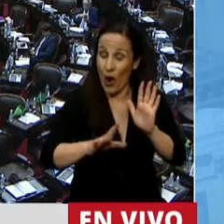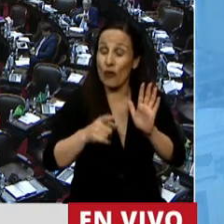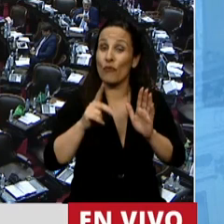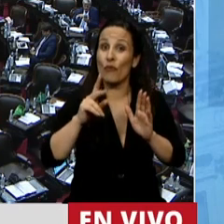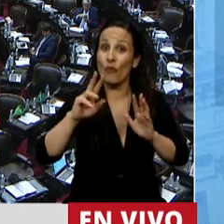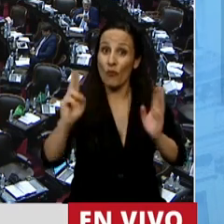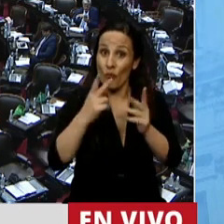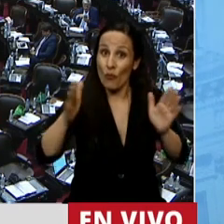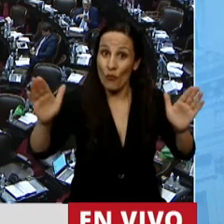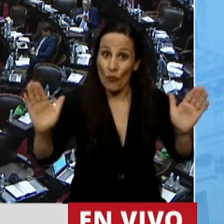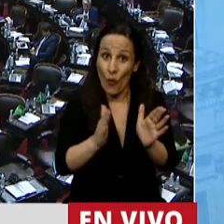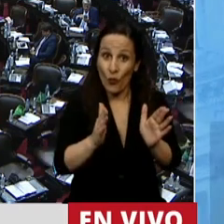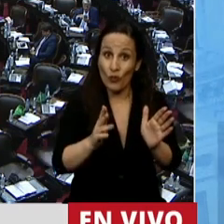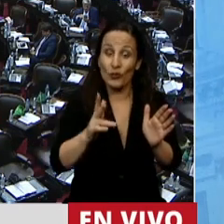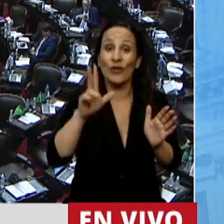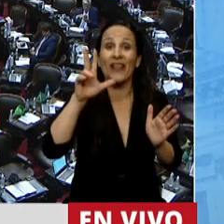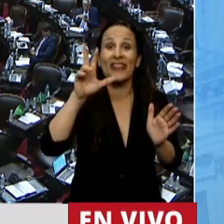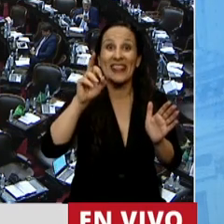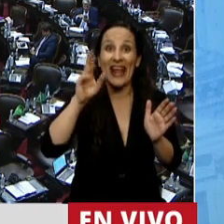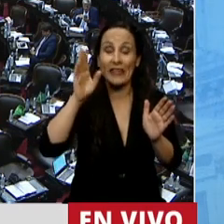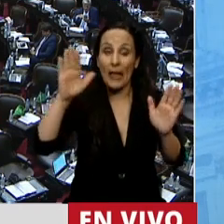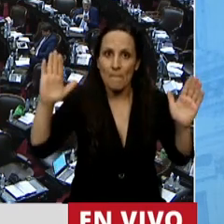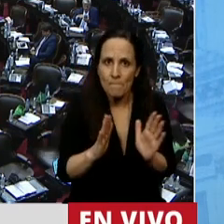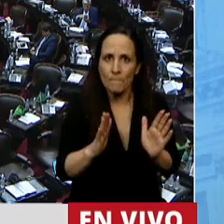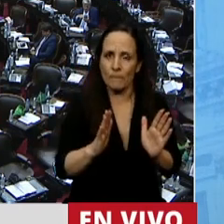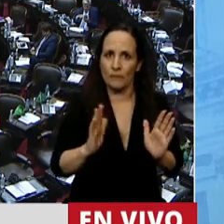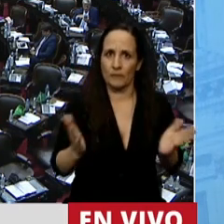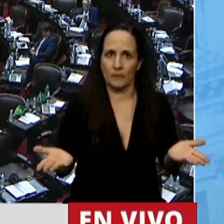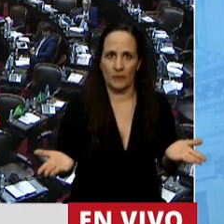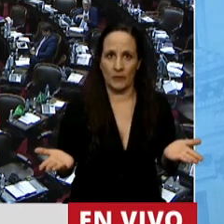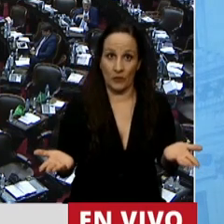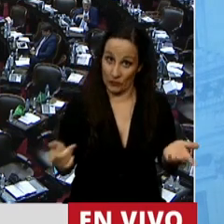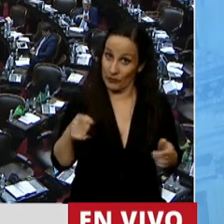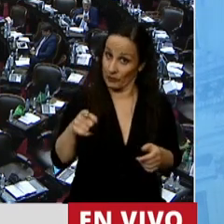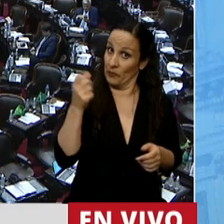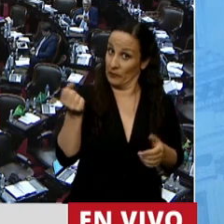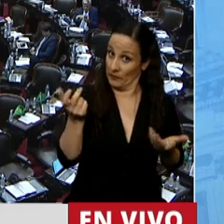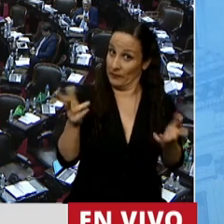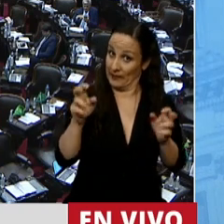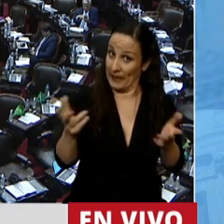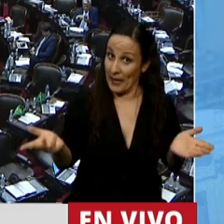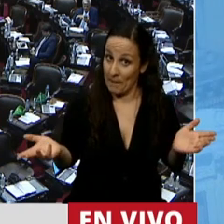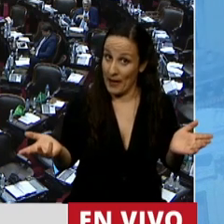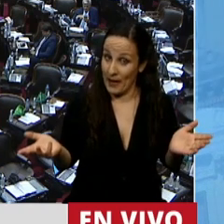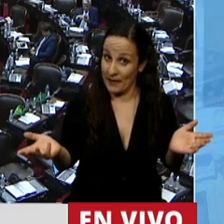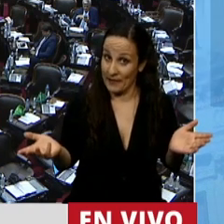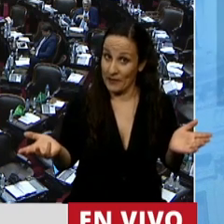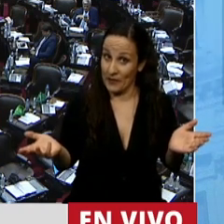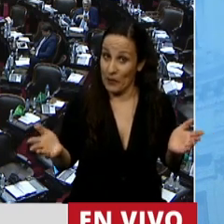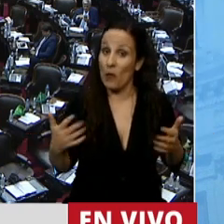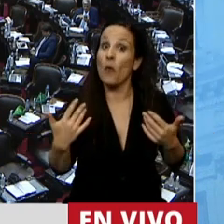sus muertes en 30 puntos porcentuales. Es un tema para tener en cuenta. Quizás se pueden